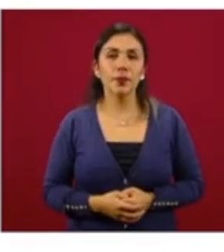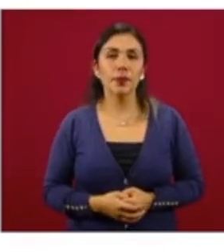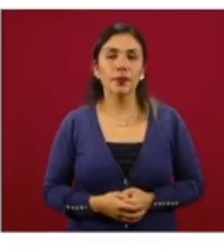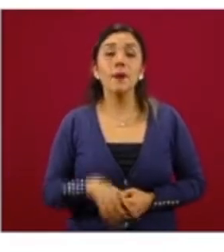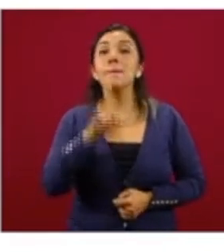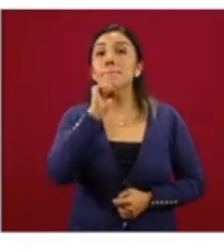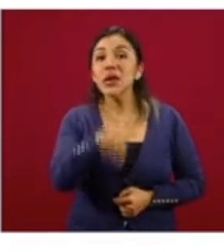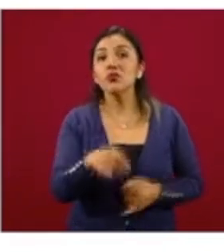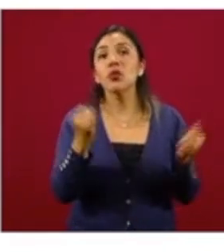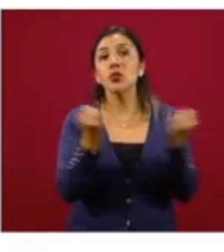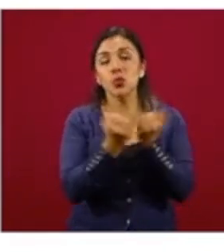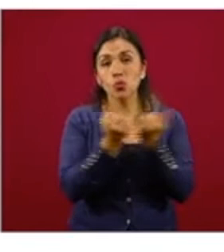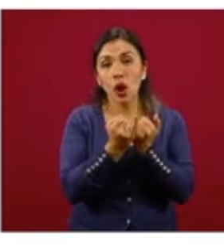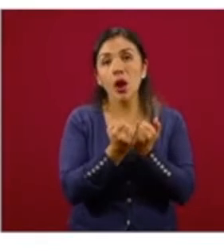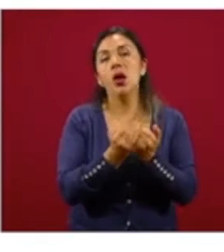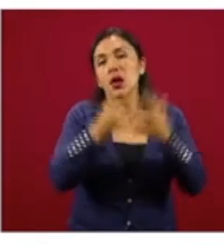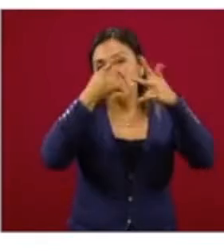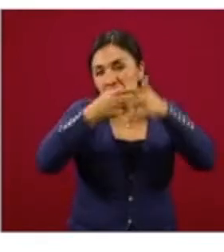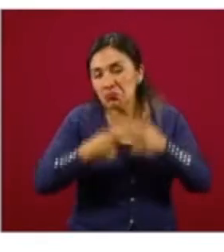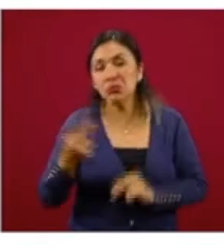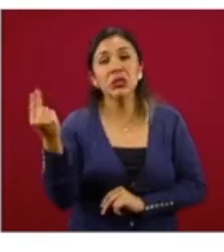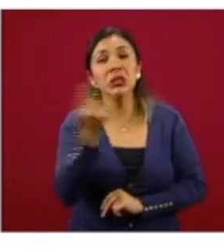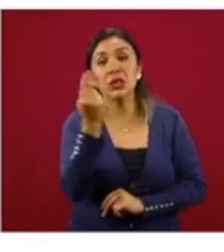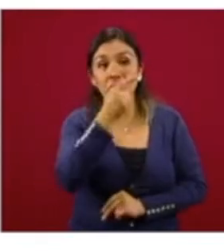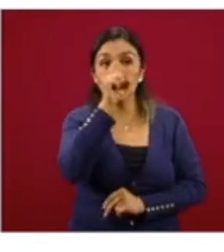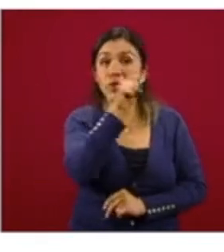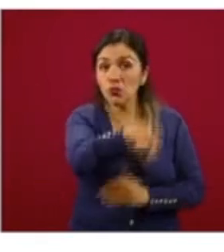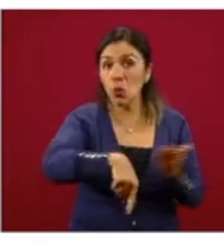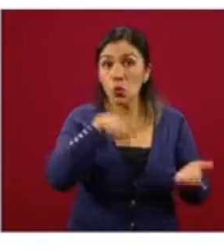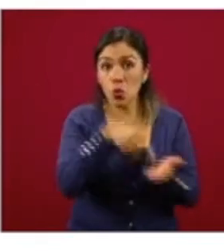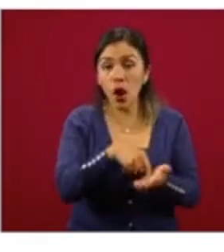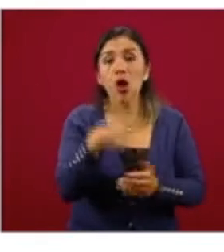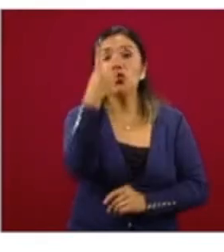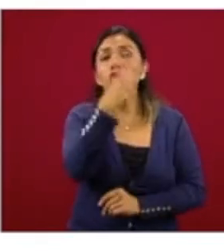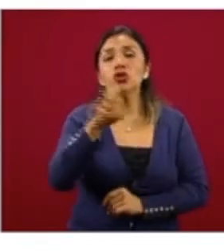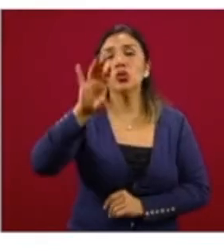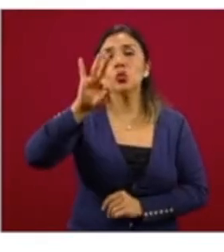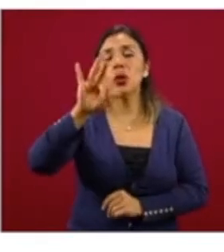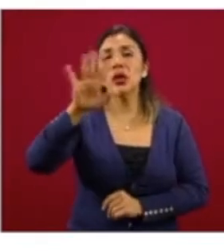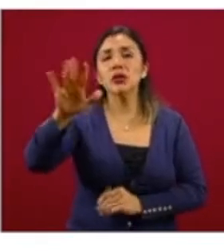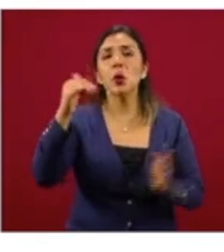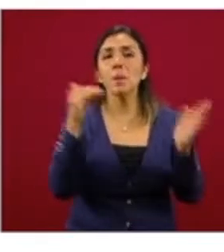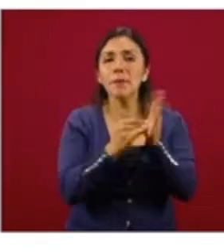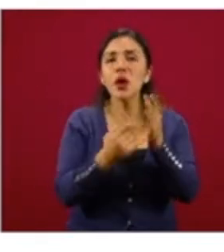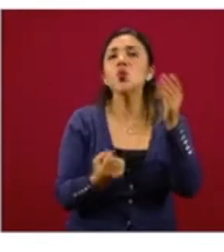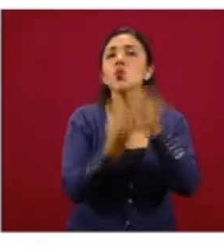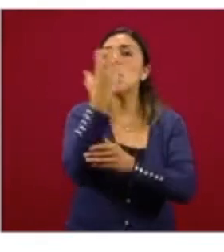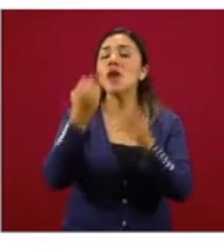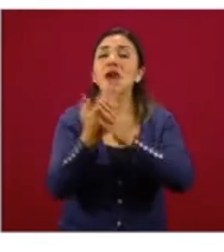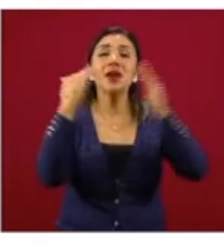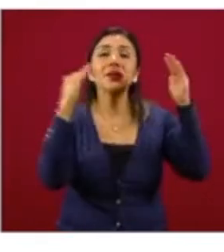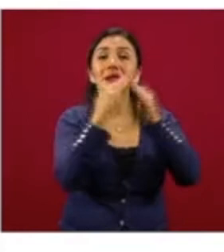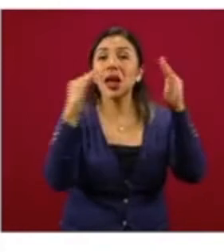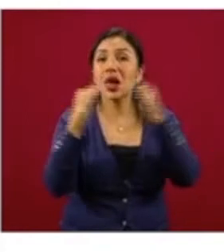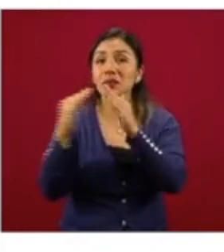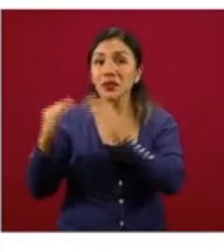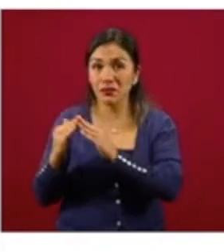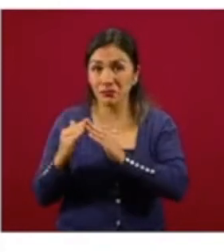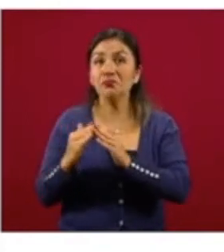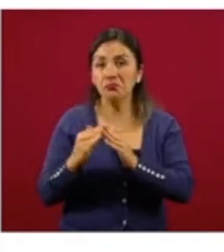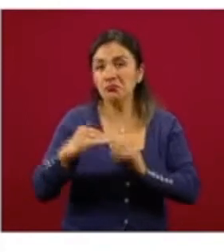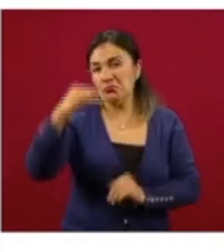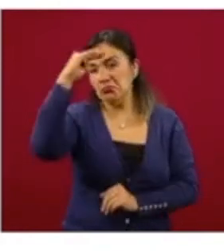Igualmente, se está estimando que se va a requerir en esa zona 245 mil nuevas viviendas. Estamos